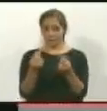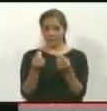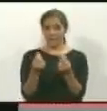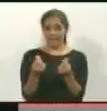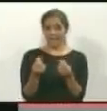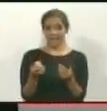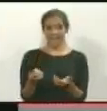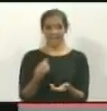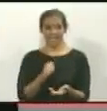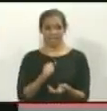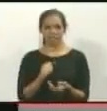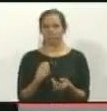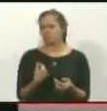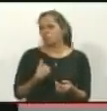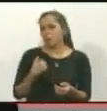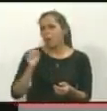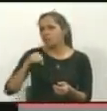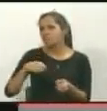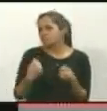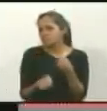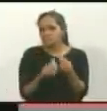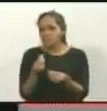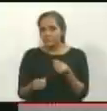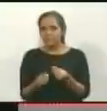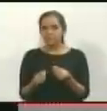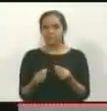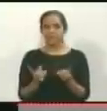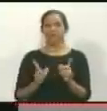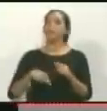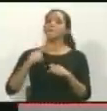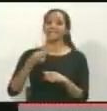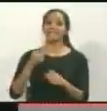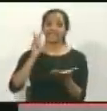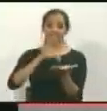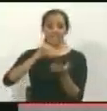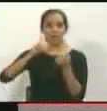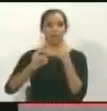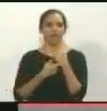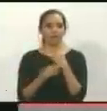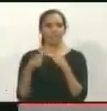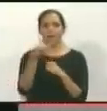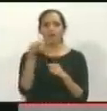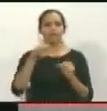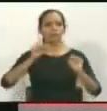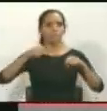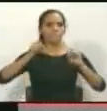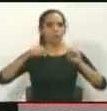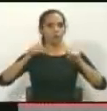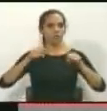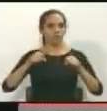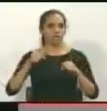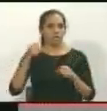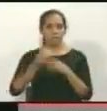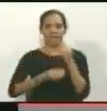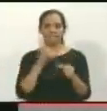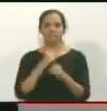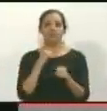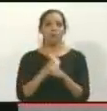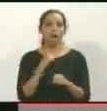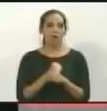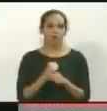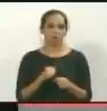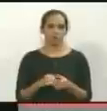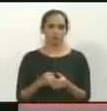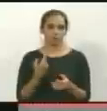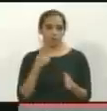y le dije que tenía que hacer. Y él me dijo, no, que mañana viene Guaidó, y ando buscando un motorizado, hacer trabajo. Entonces